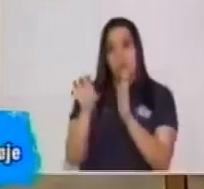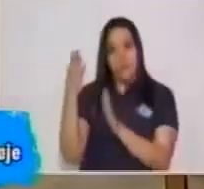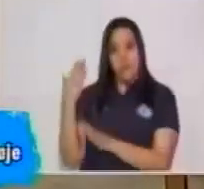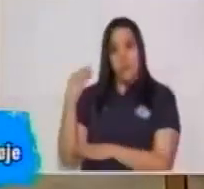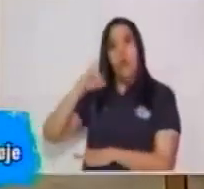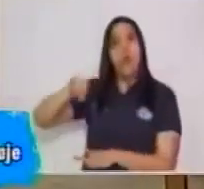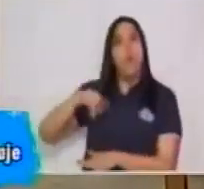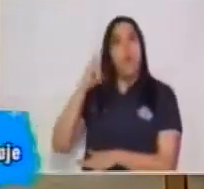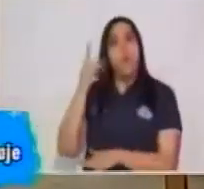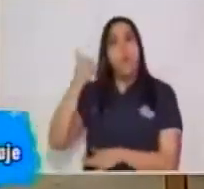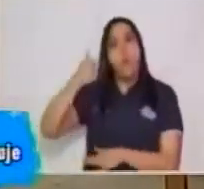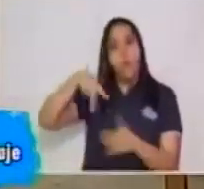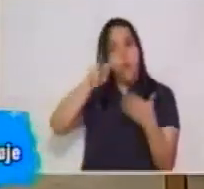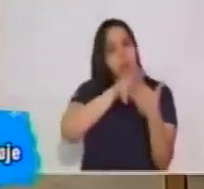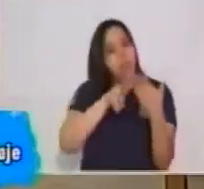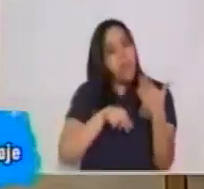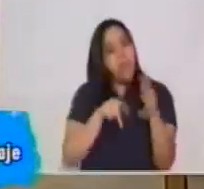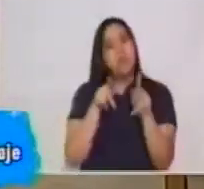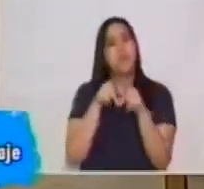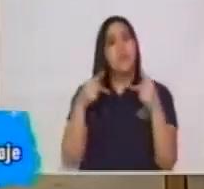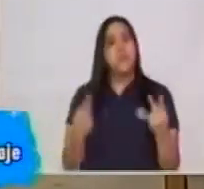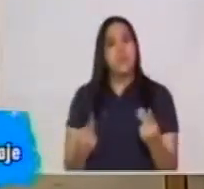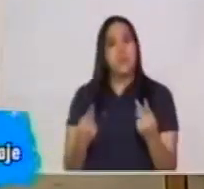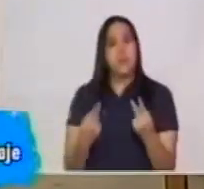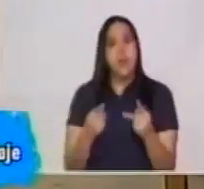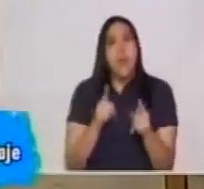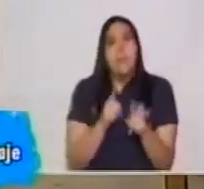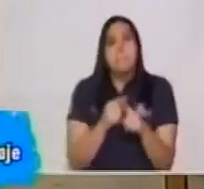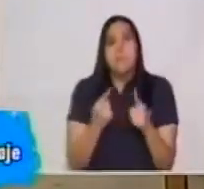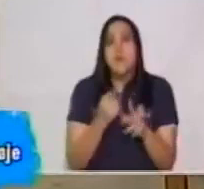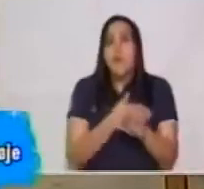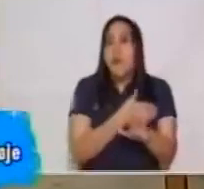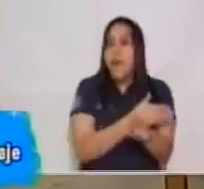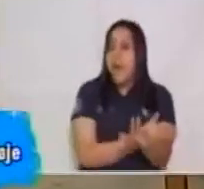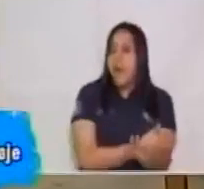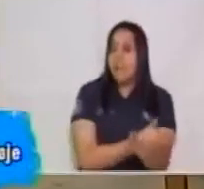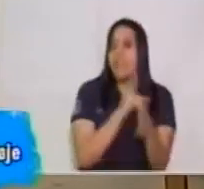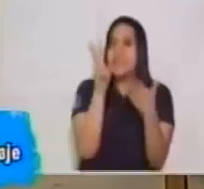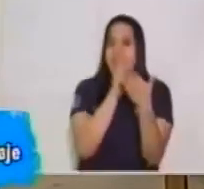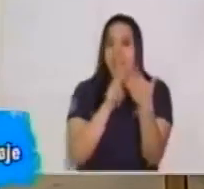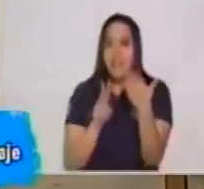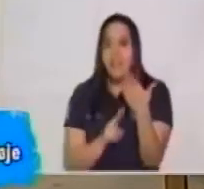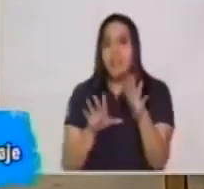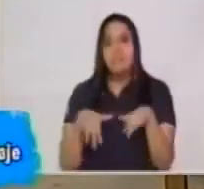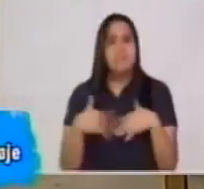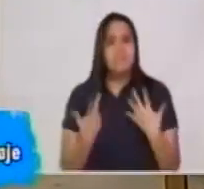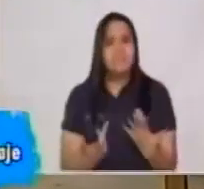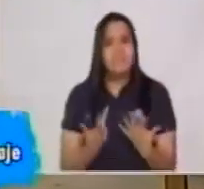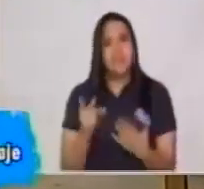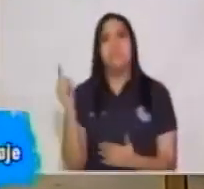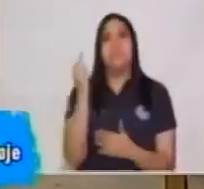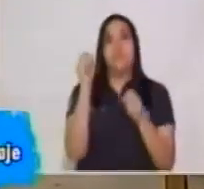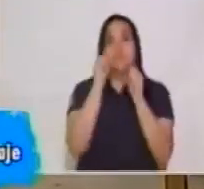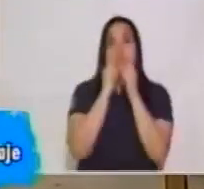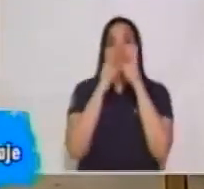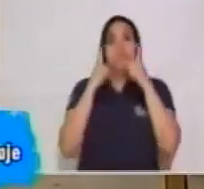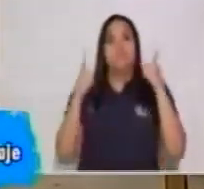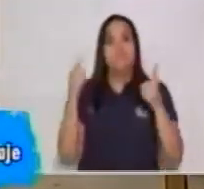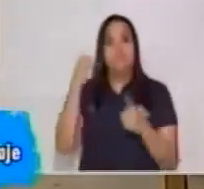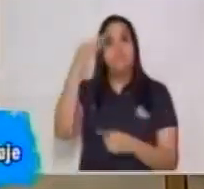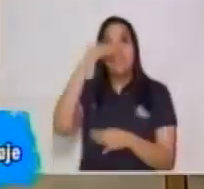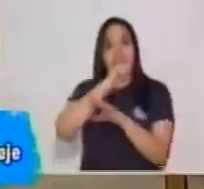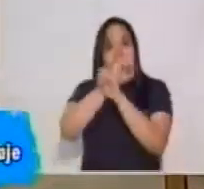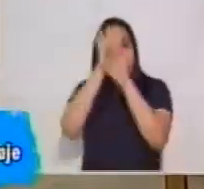¿Pero qué lo llevó a leer el periódico? ¿Qué sucedió antes? Tal vez si es de día, tuvo que despertar. Luego de despertar,